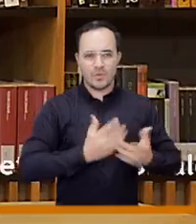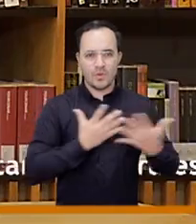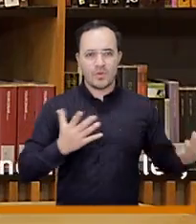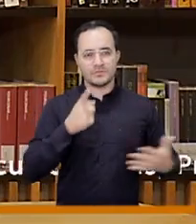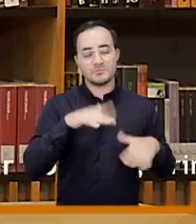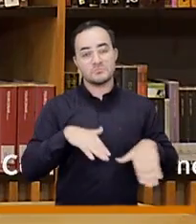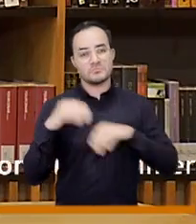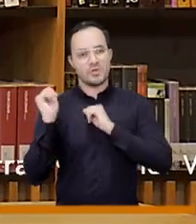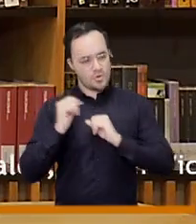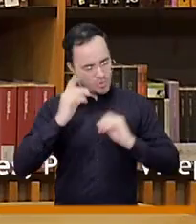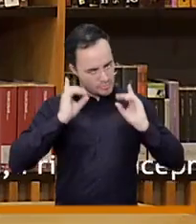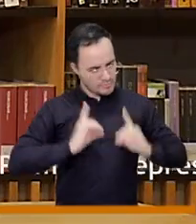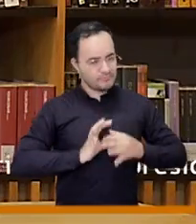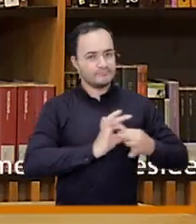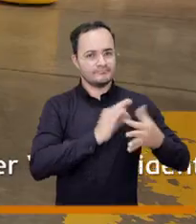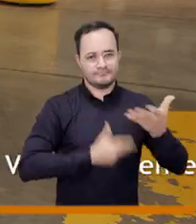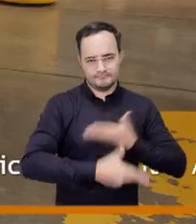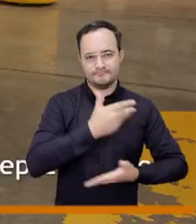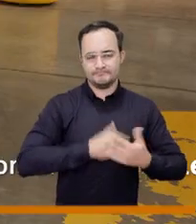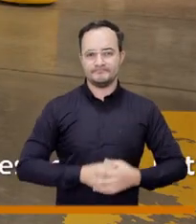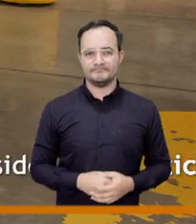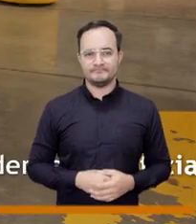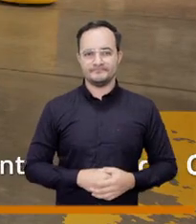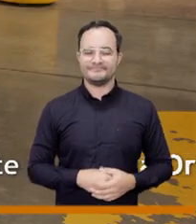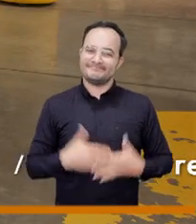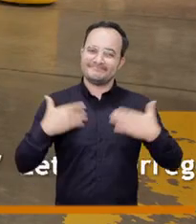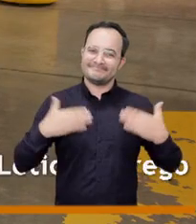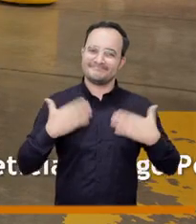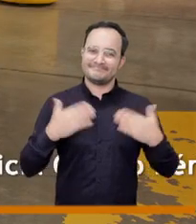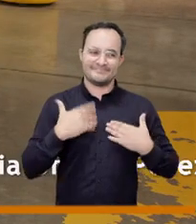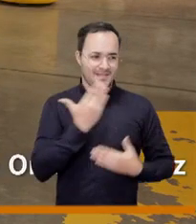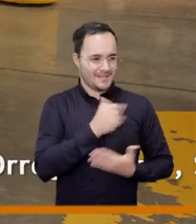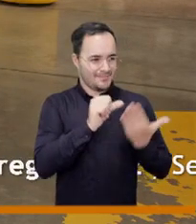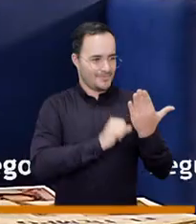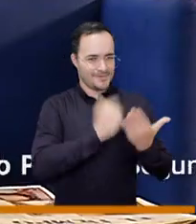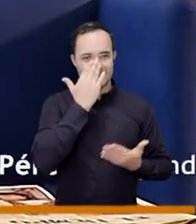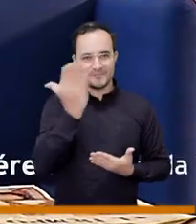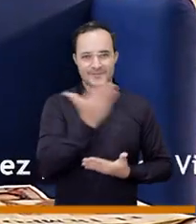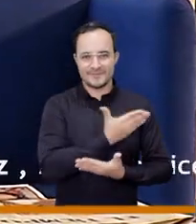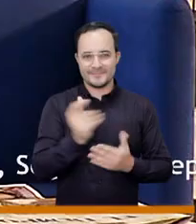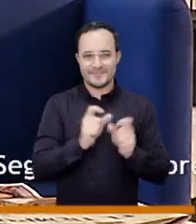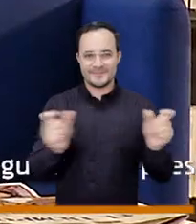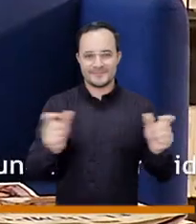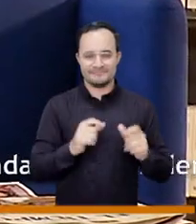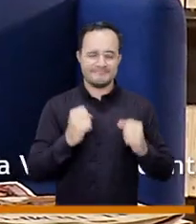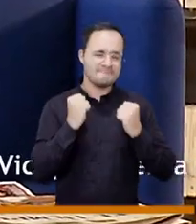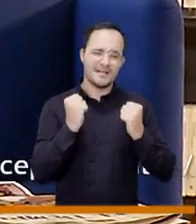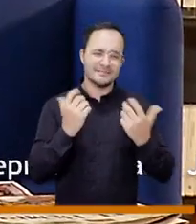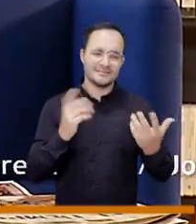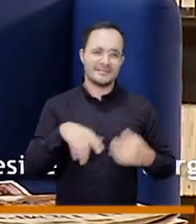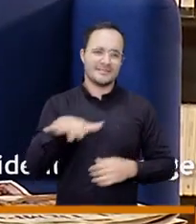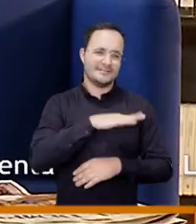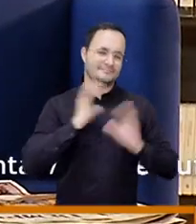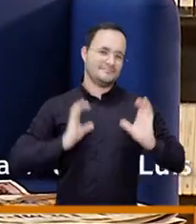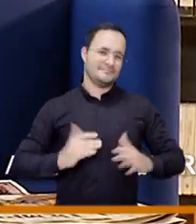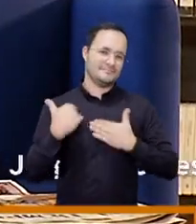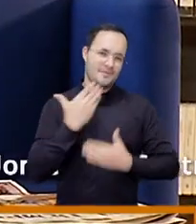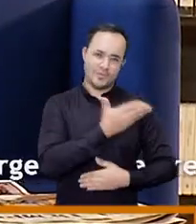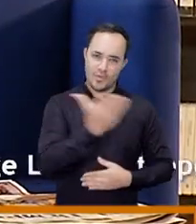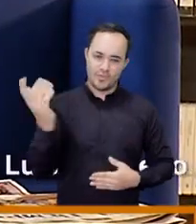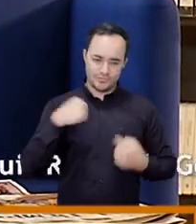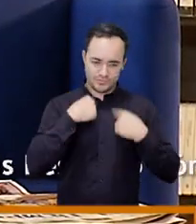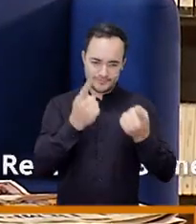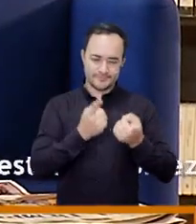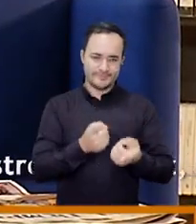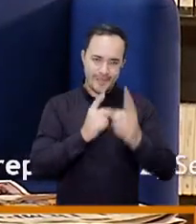decisiones en el Consejo Medellín toda la alegría de estar siempre de frente a la gente porque es el ciudadano son las